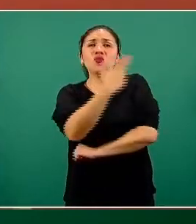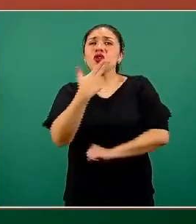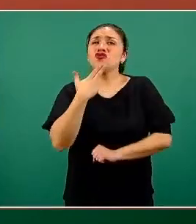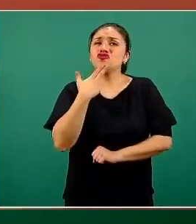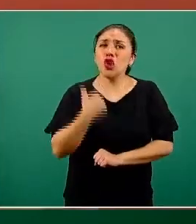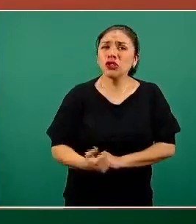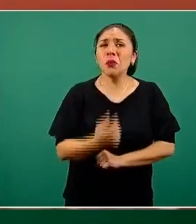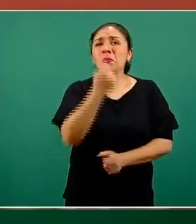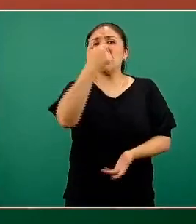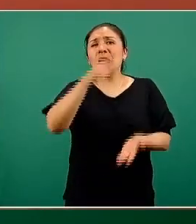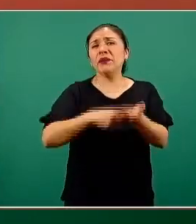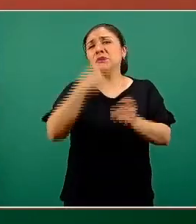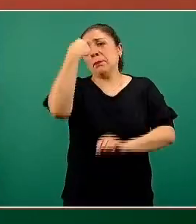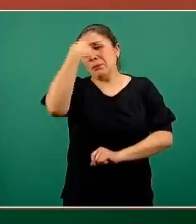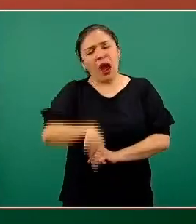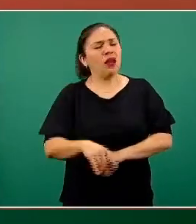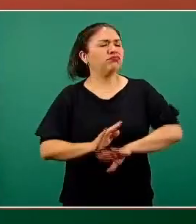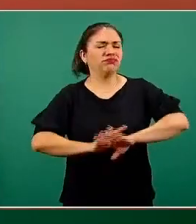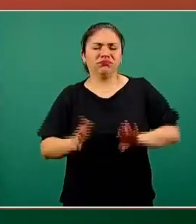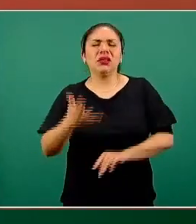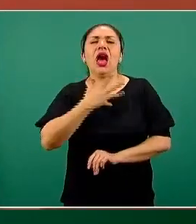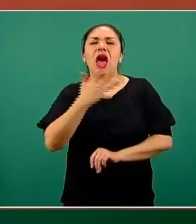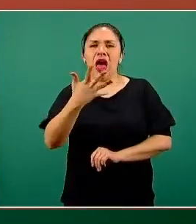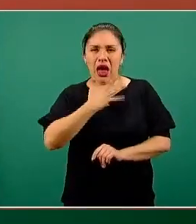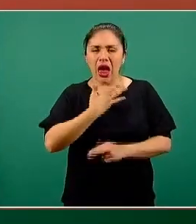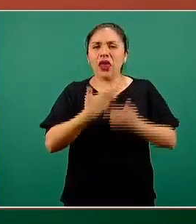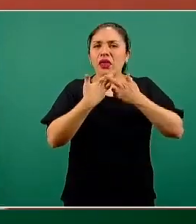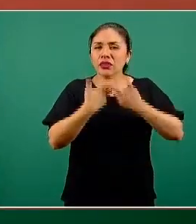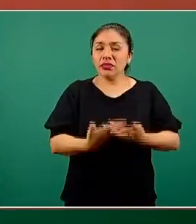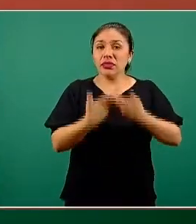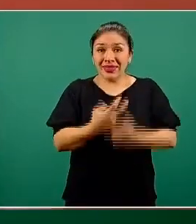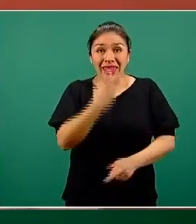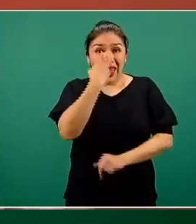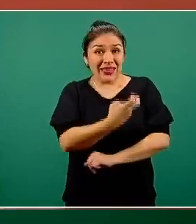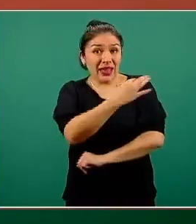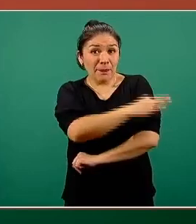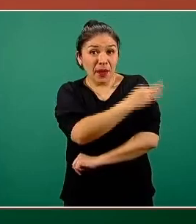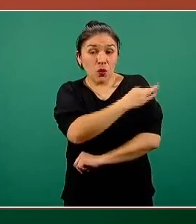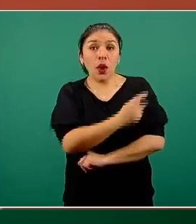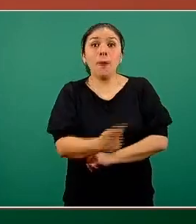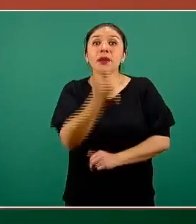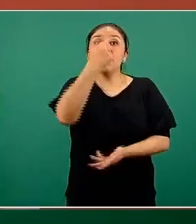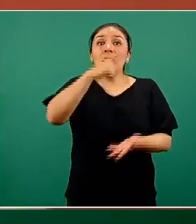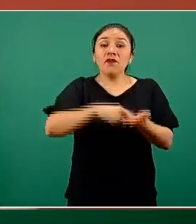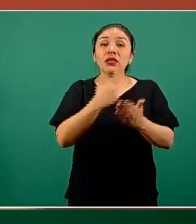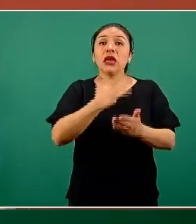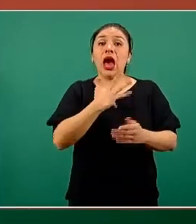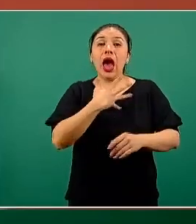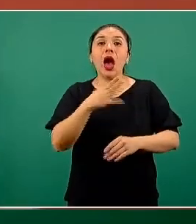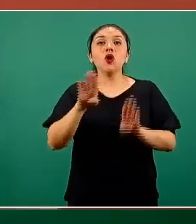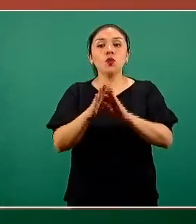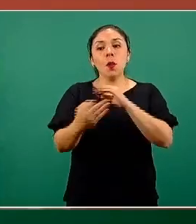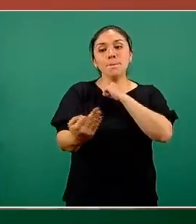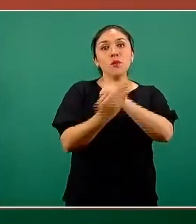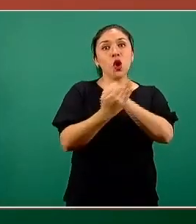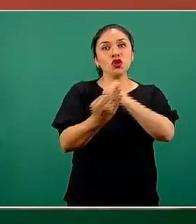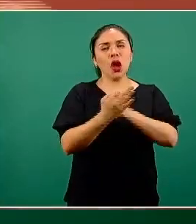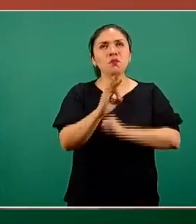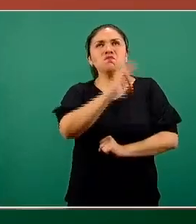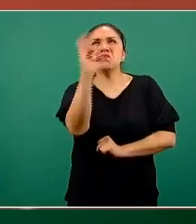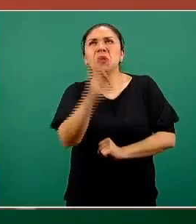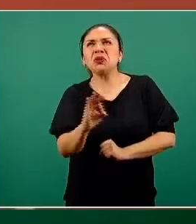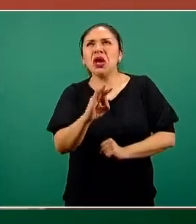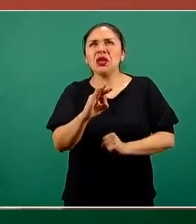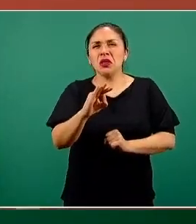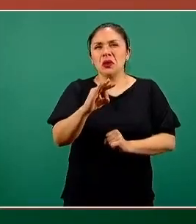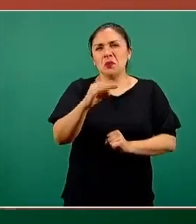o que se pierda el efecto de la primera dosis. Para esta vacuna, con la primera dosis se alcanza una eficacia, es decir, un porcentaje